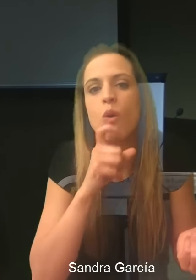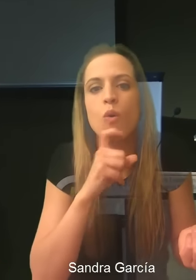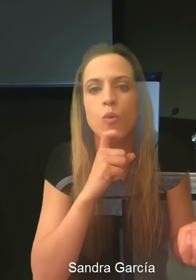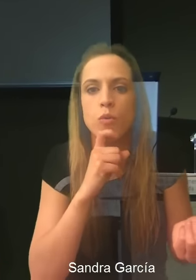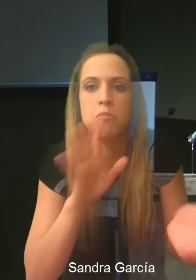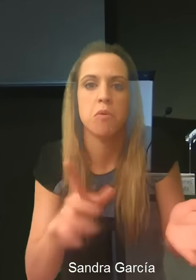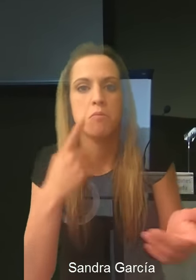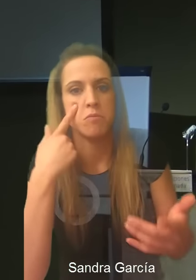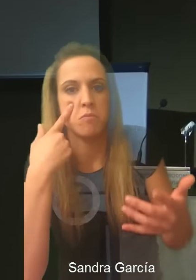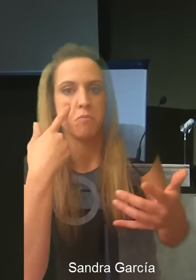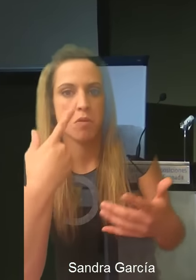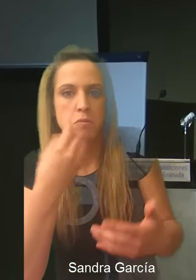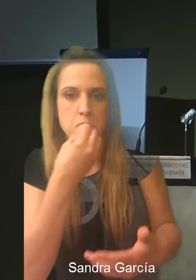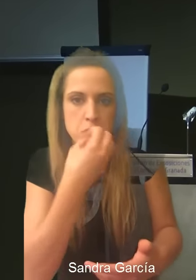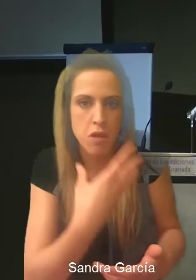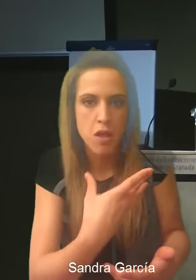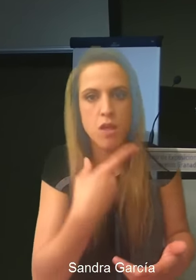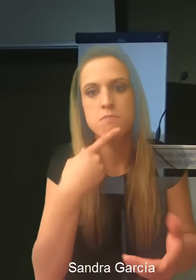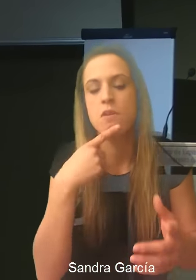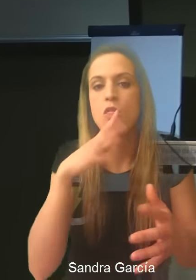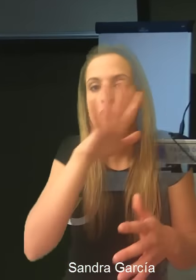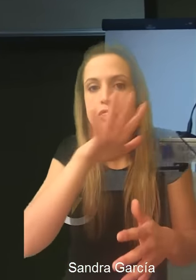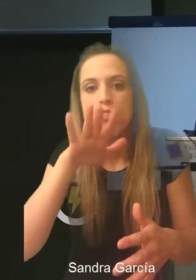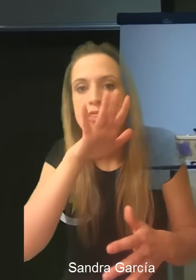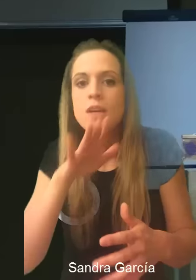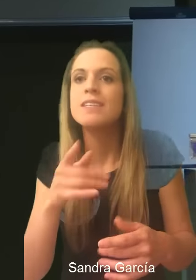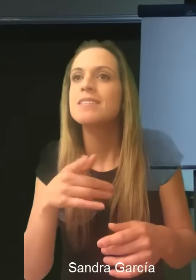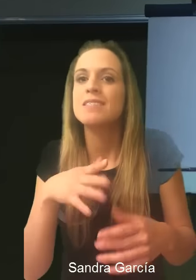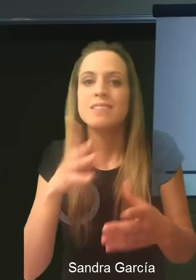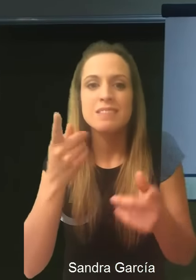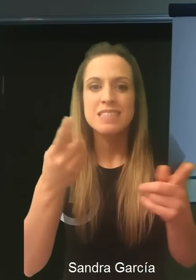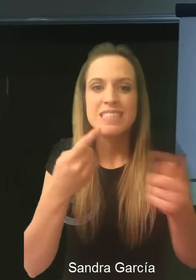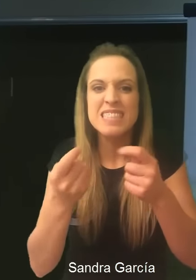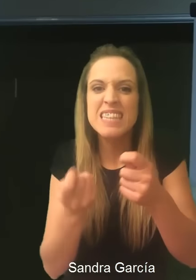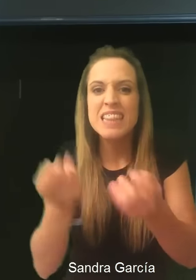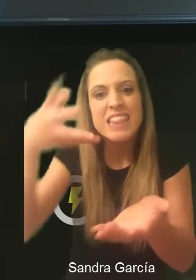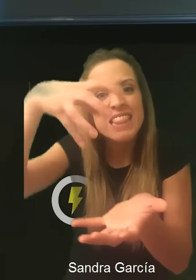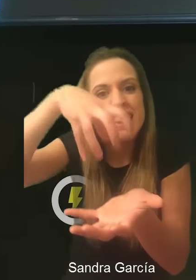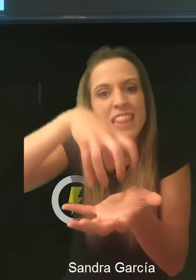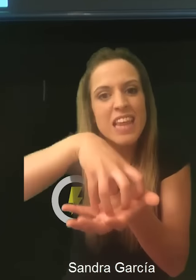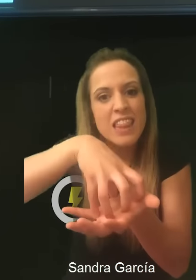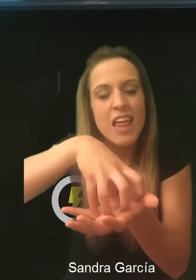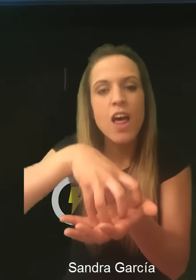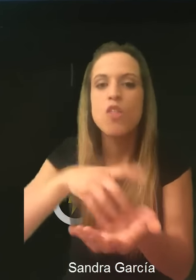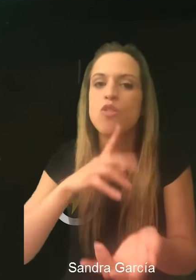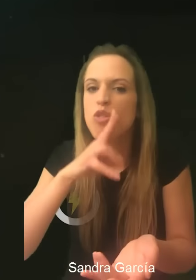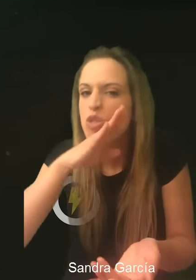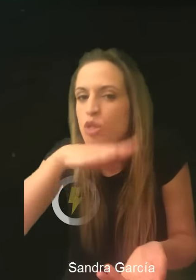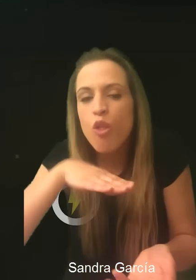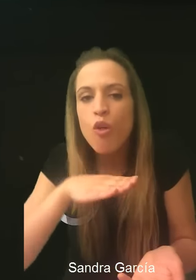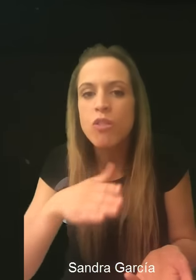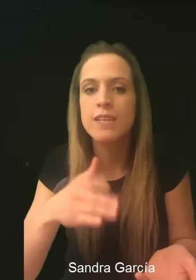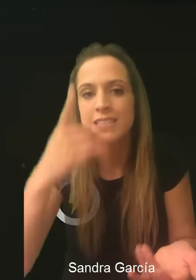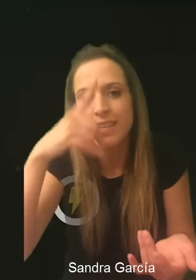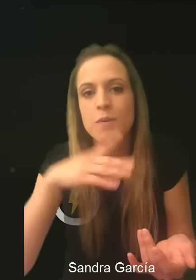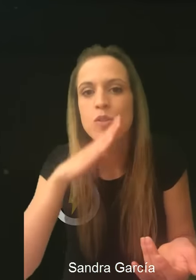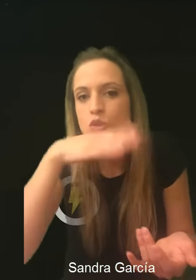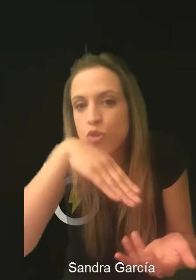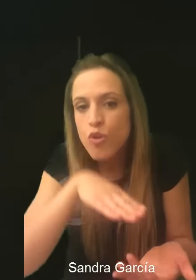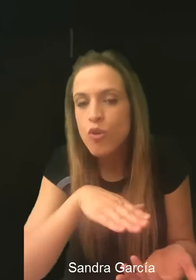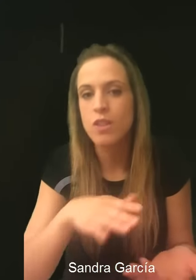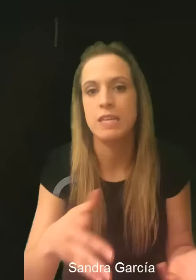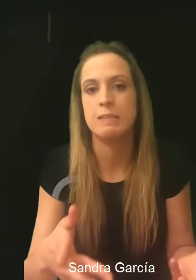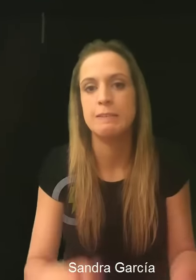para llamar. Cuando tú compras en una tienda online necesitas saber la geolocalización de esa tienda online. Hay todavía mucho miedo y hay gente que